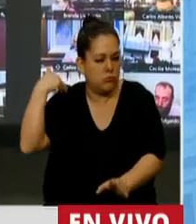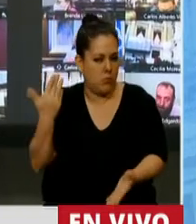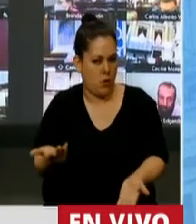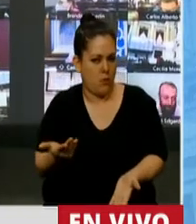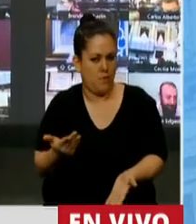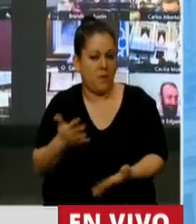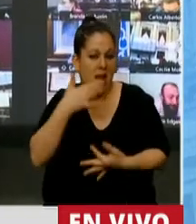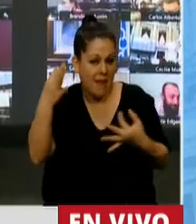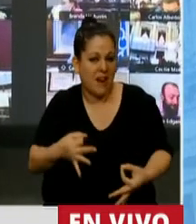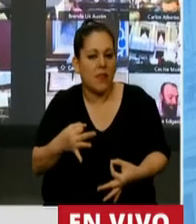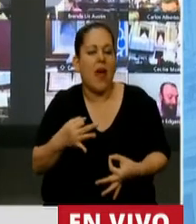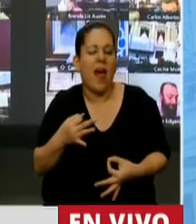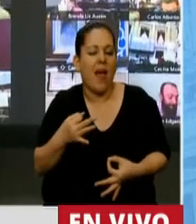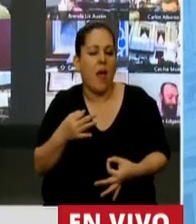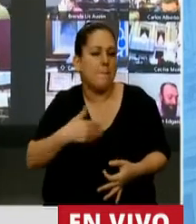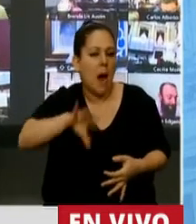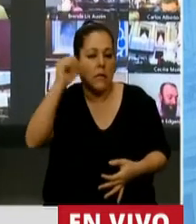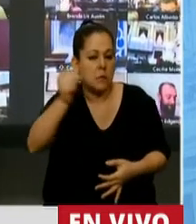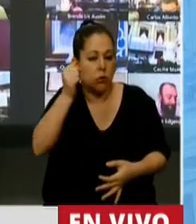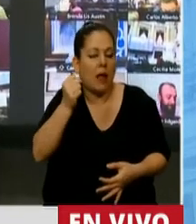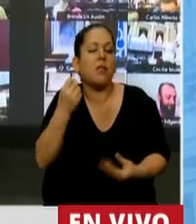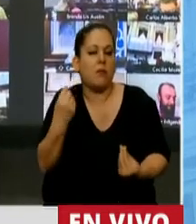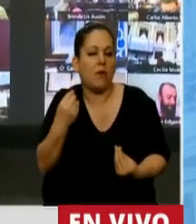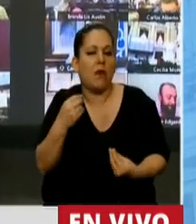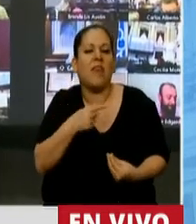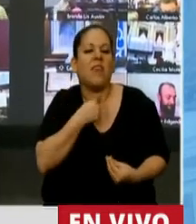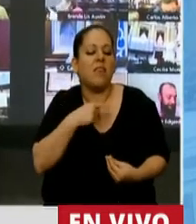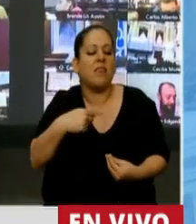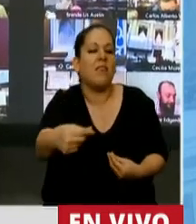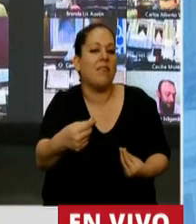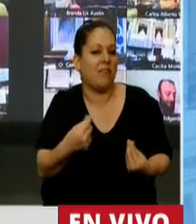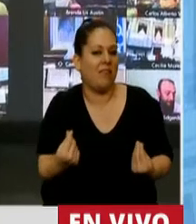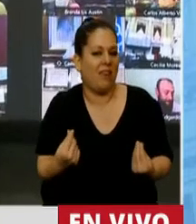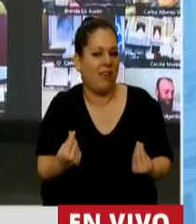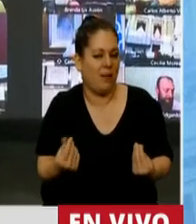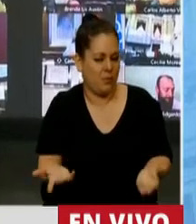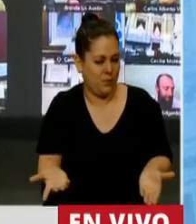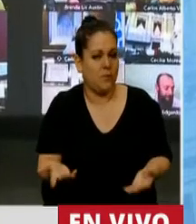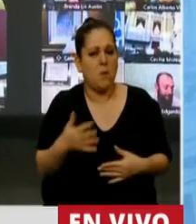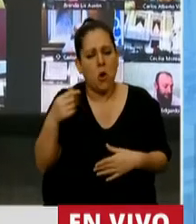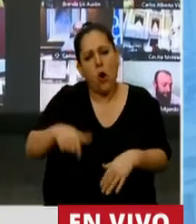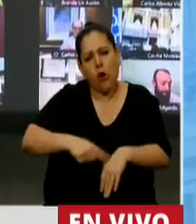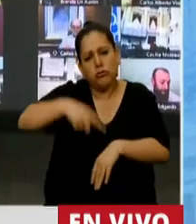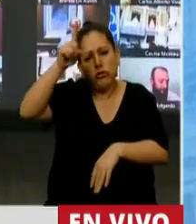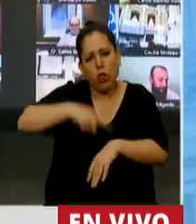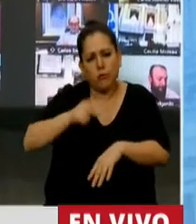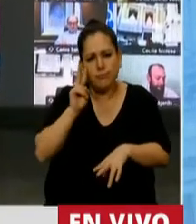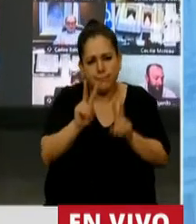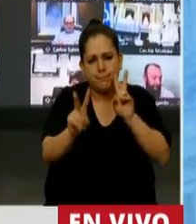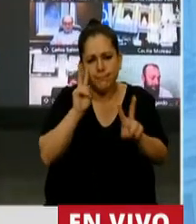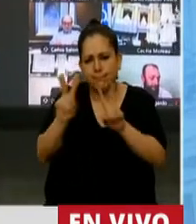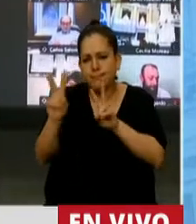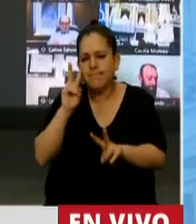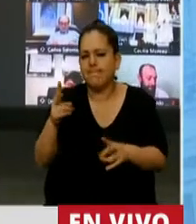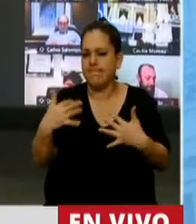es hacia dónde vamos. Por eso quiero destacar algo que escuché muchas veces durante esta larga jornada y que se viene escuchando hace tiempo.